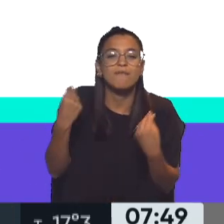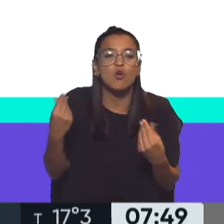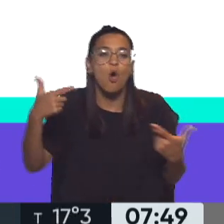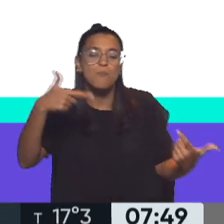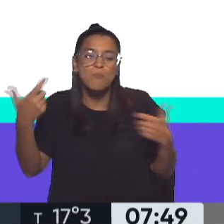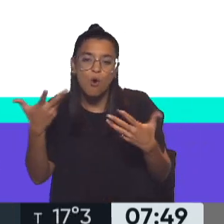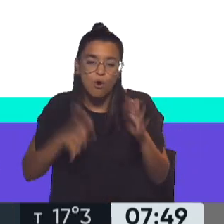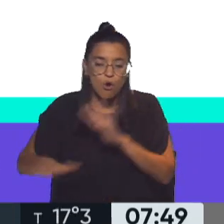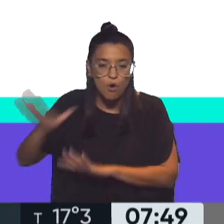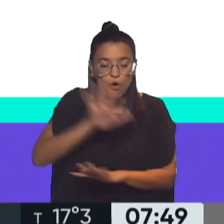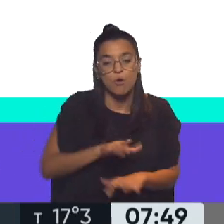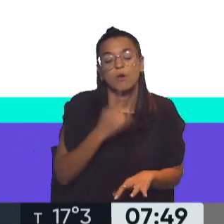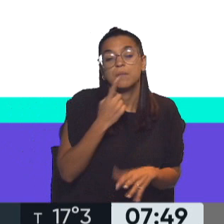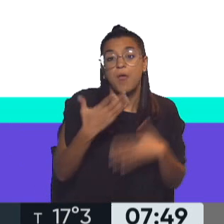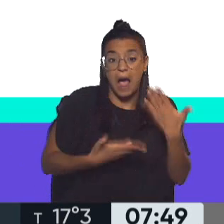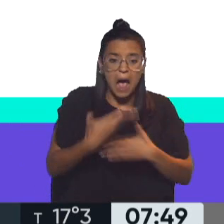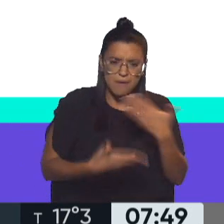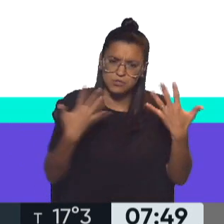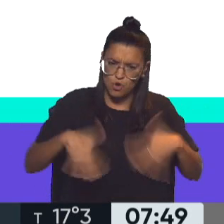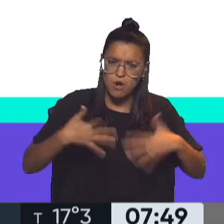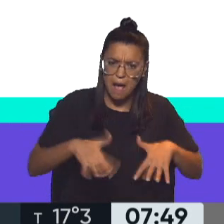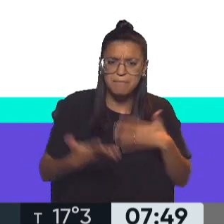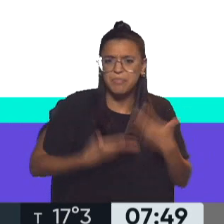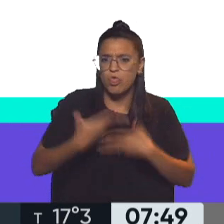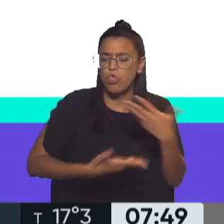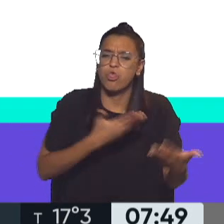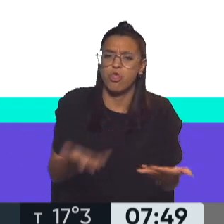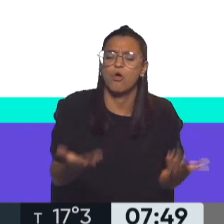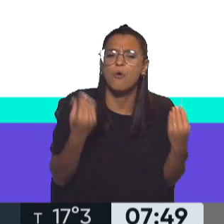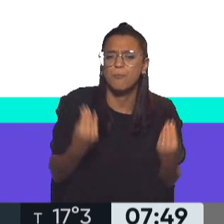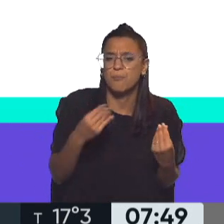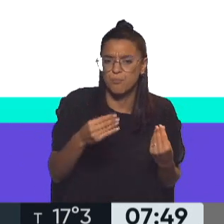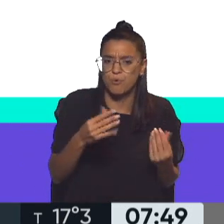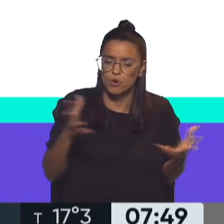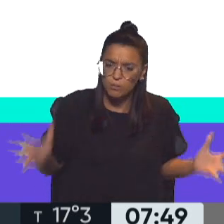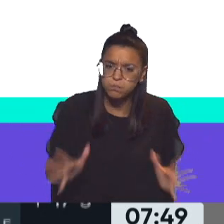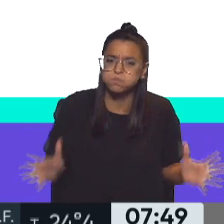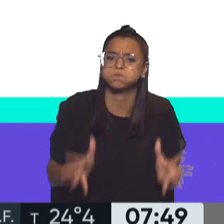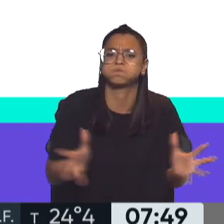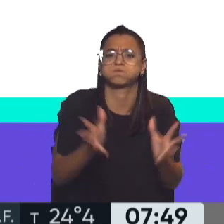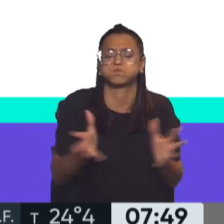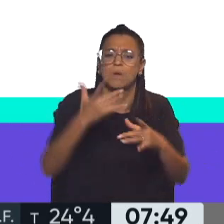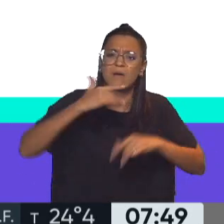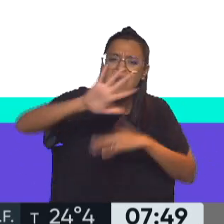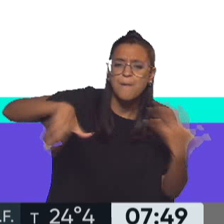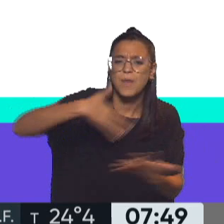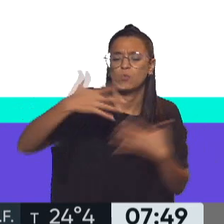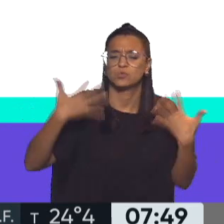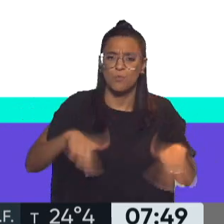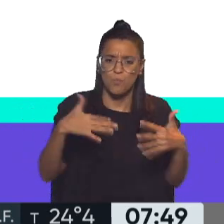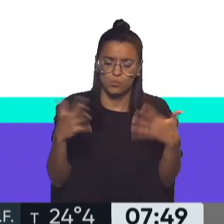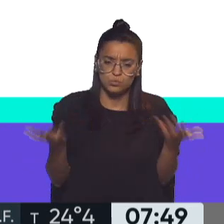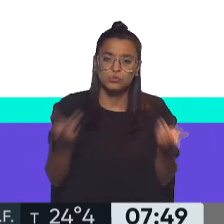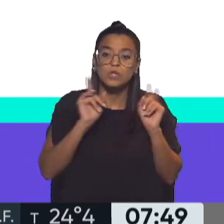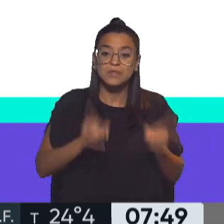sucedido es que ha avanzado rápidamente la causa porque se le dio muchísima, muchísima repercusión y además